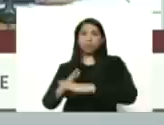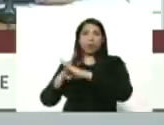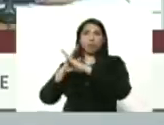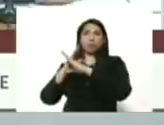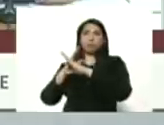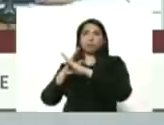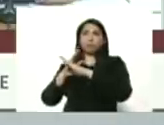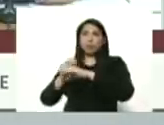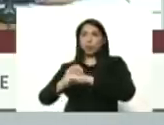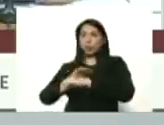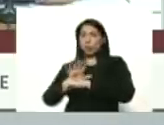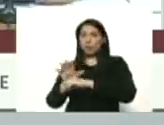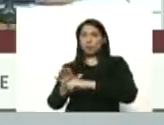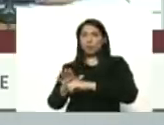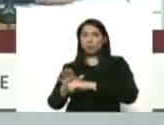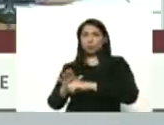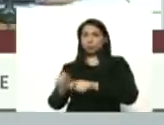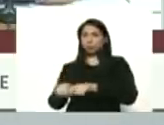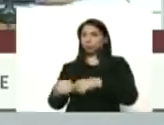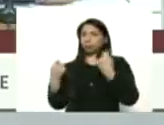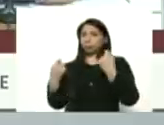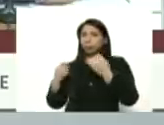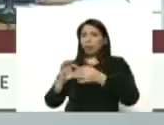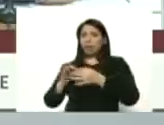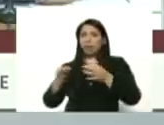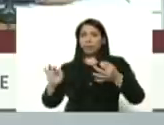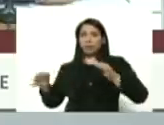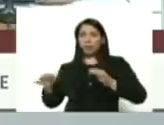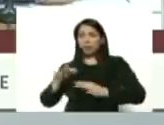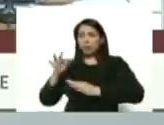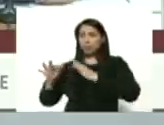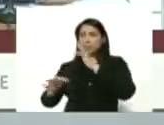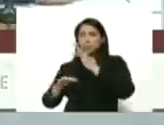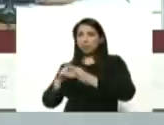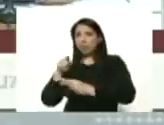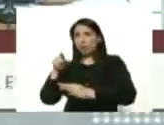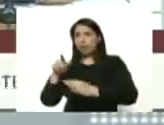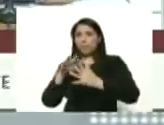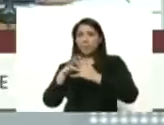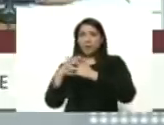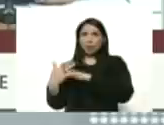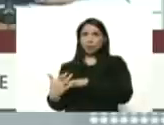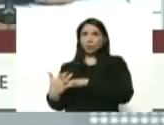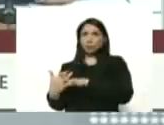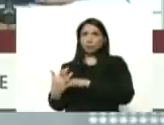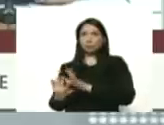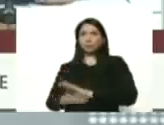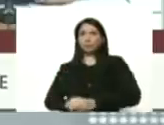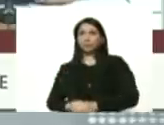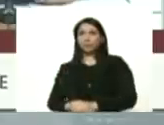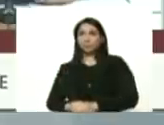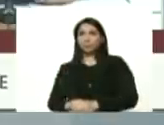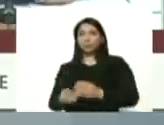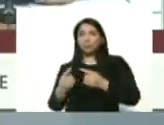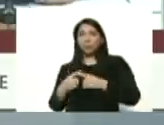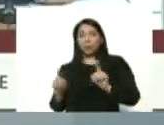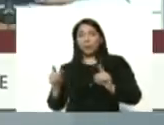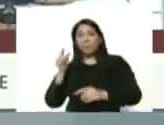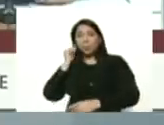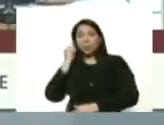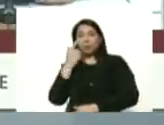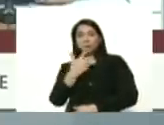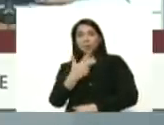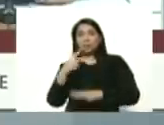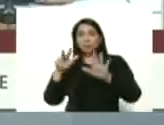cortarle la cadena de transmisión ahí en el barrio Santa Cruz del Este otro caso una mujer de